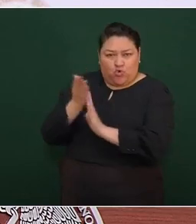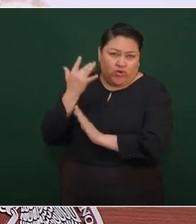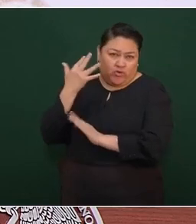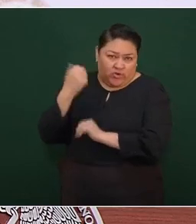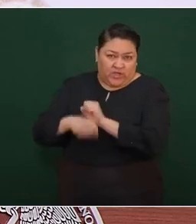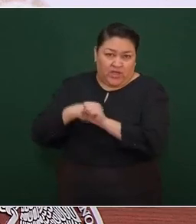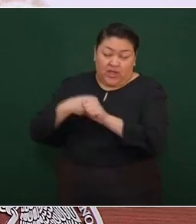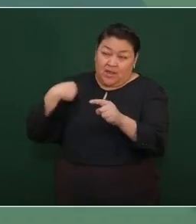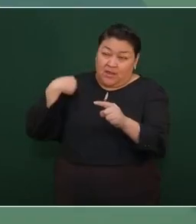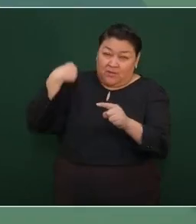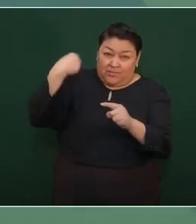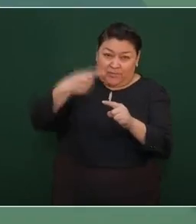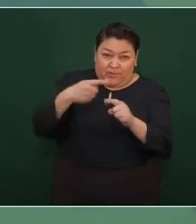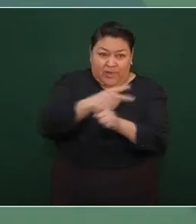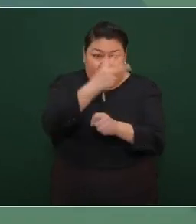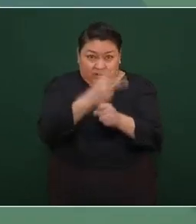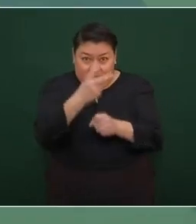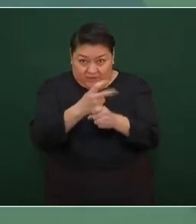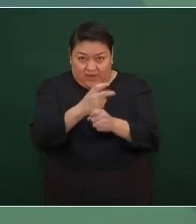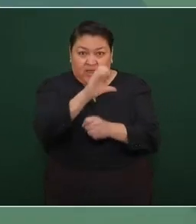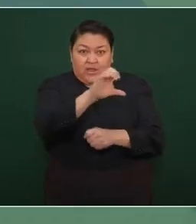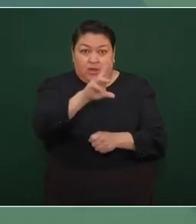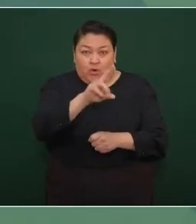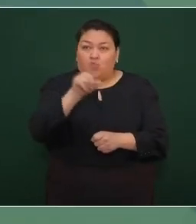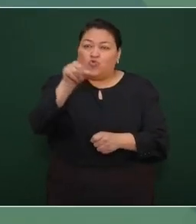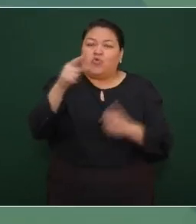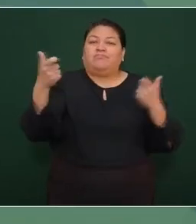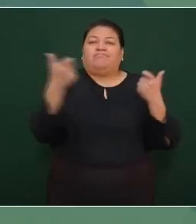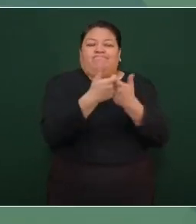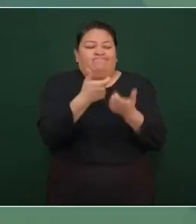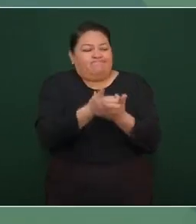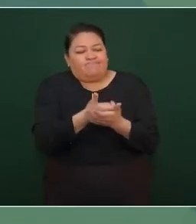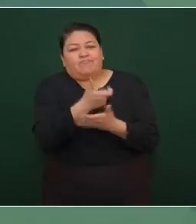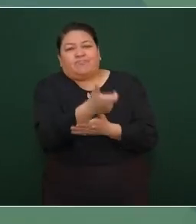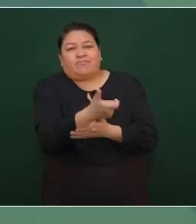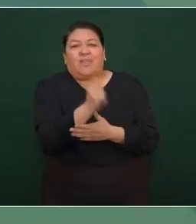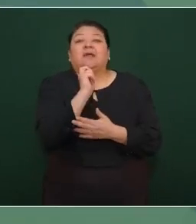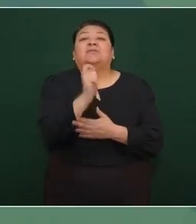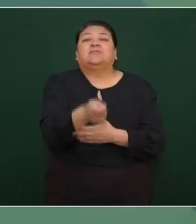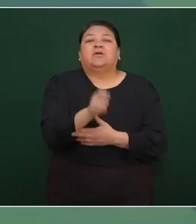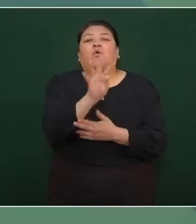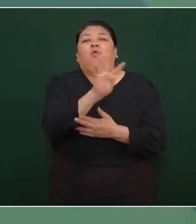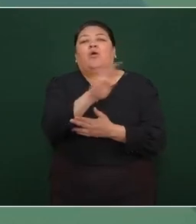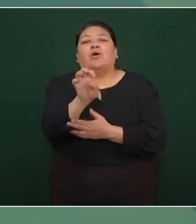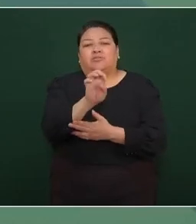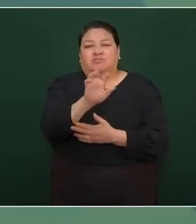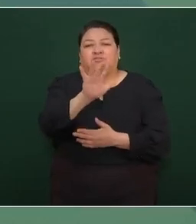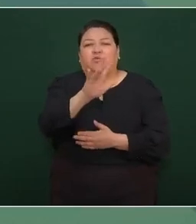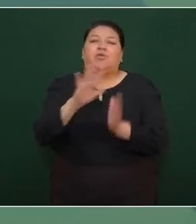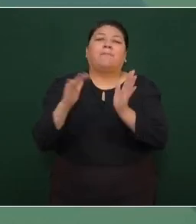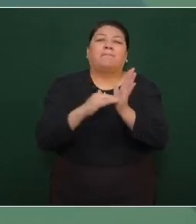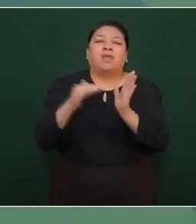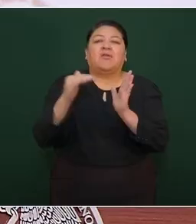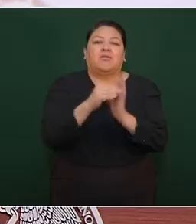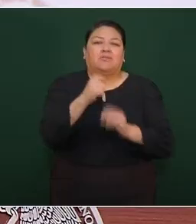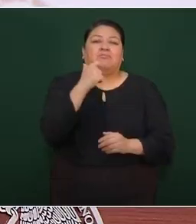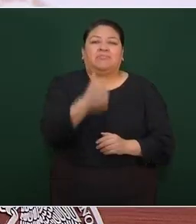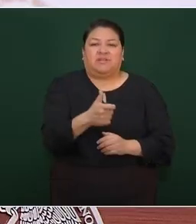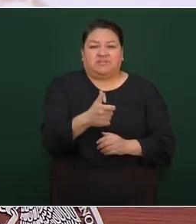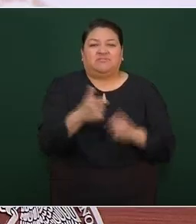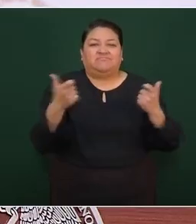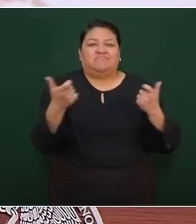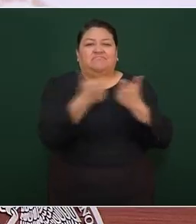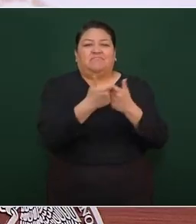hoy la segunda está en marcha gracias a su apoyo, en donde se invertirán adicionalmente 450 millones de pesos de forma